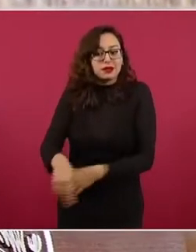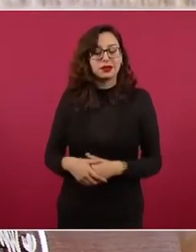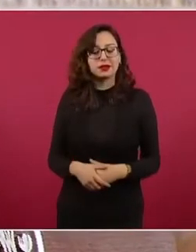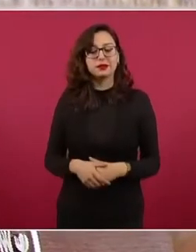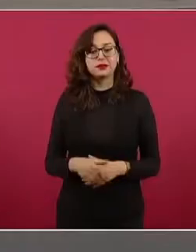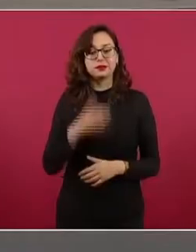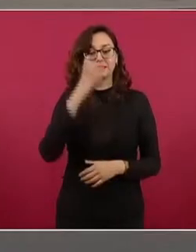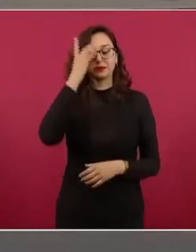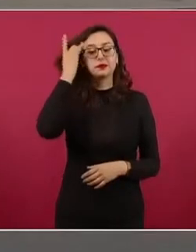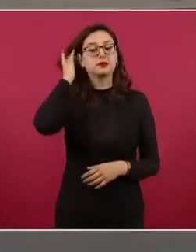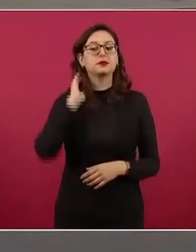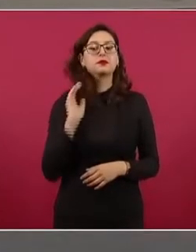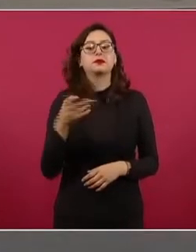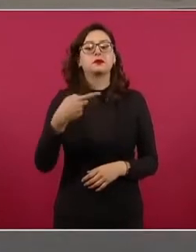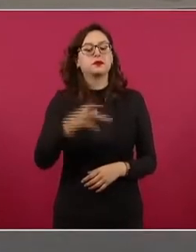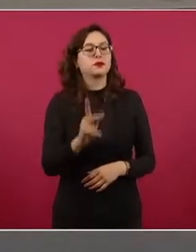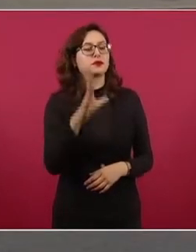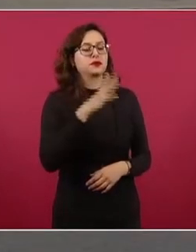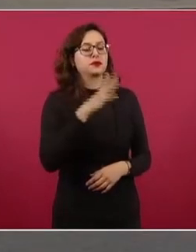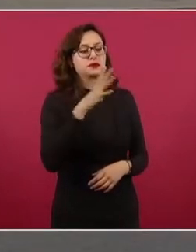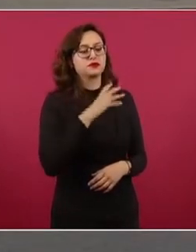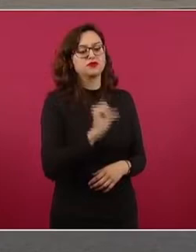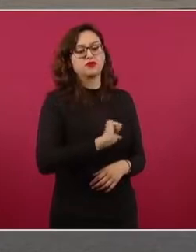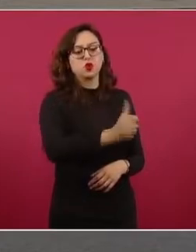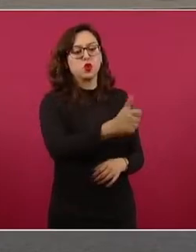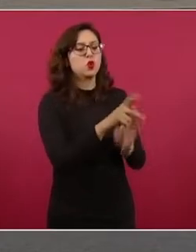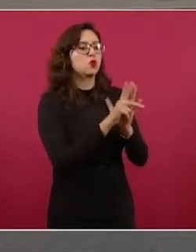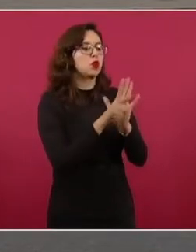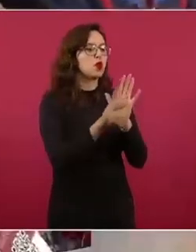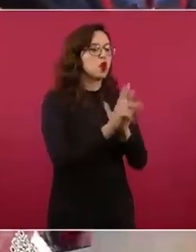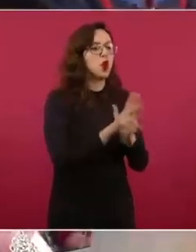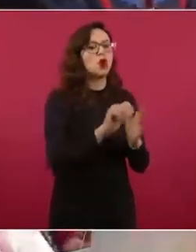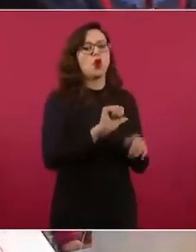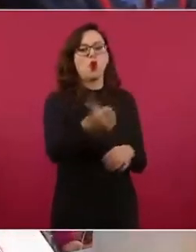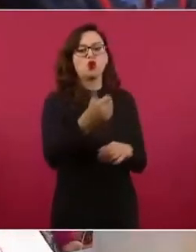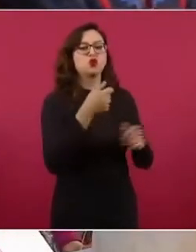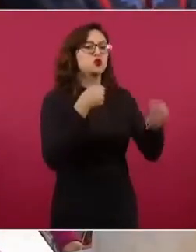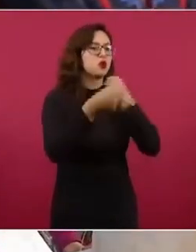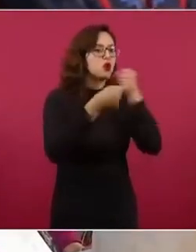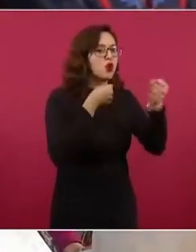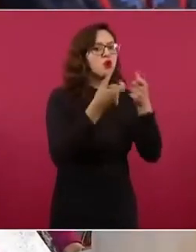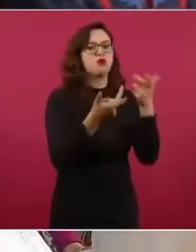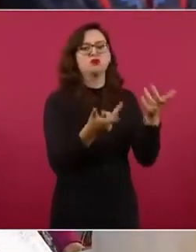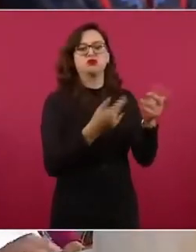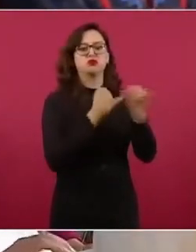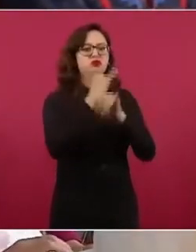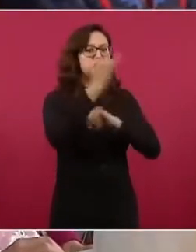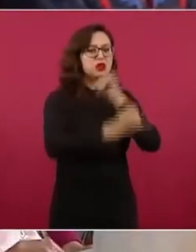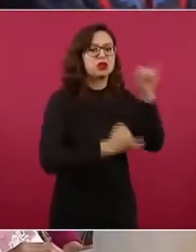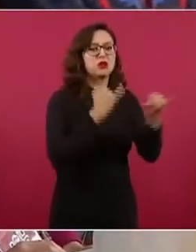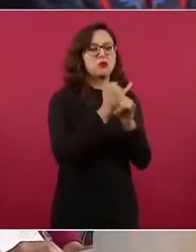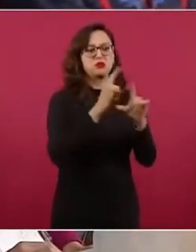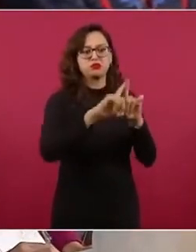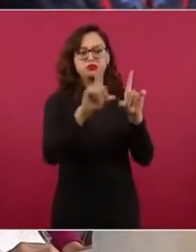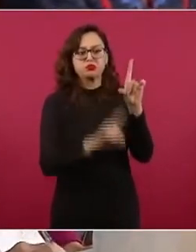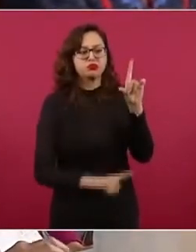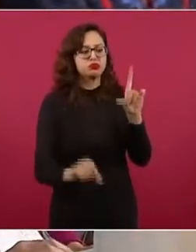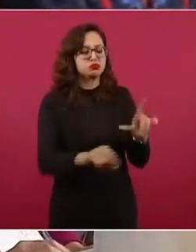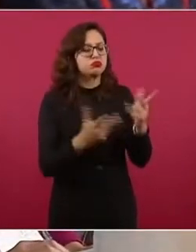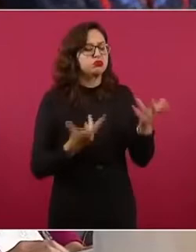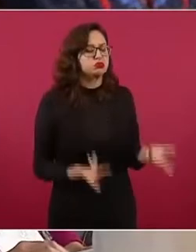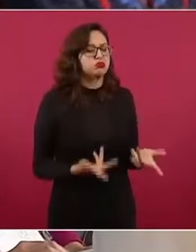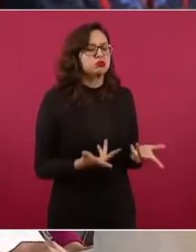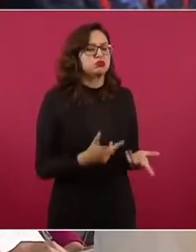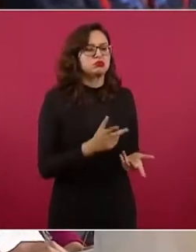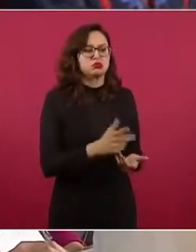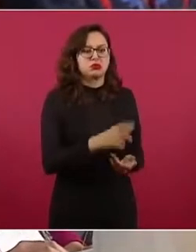nombrar a muchos periódicos, medios nacionales, internacionales, han puesto usted bajo la